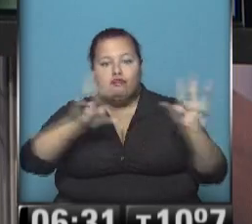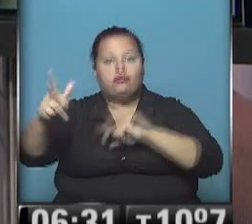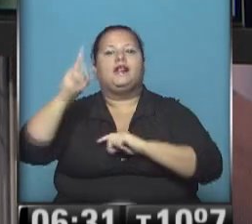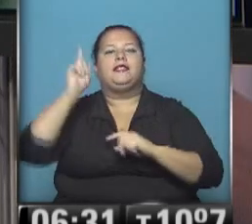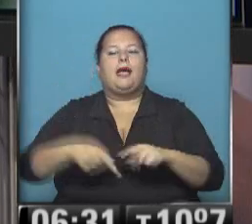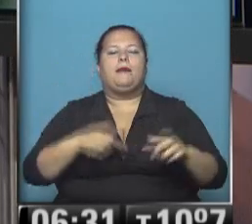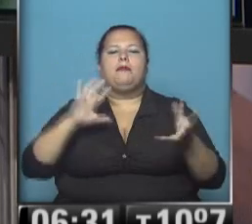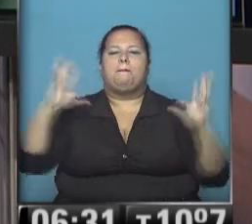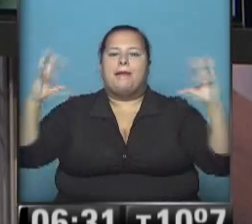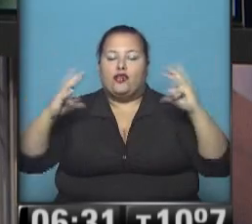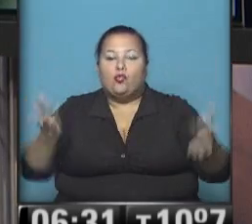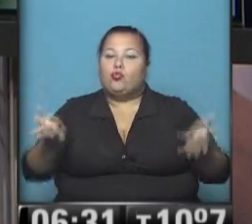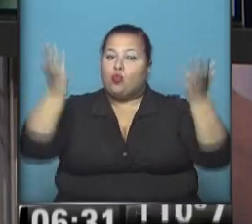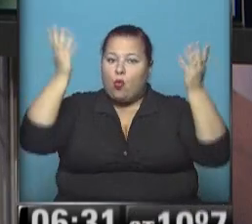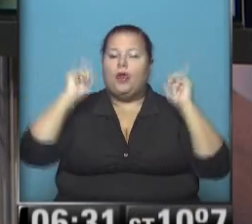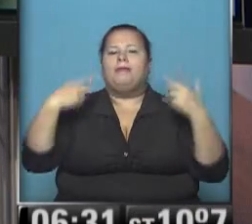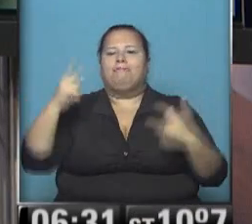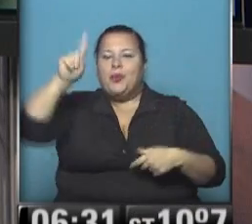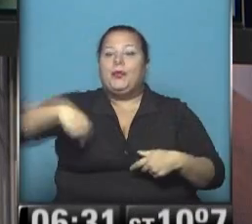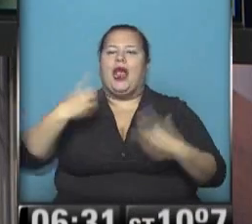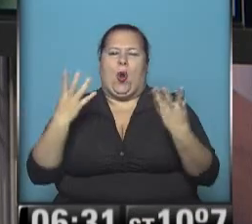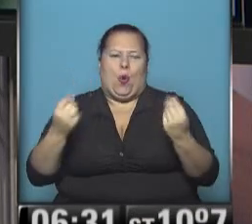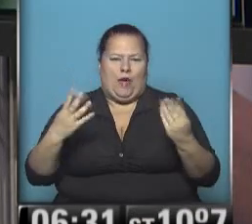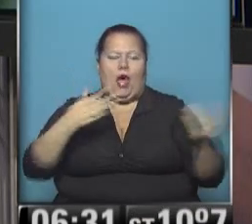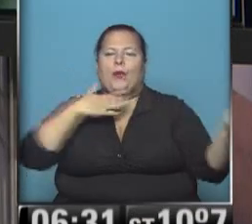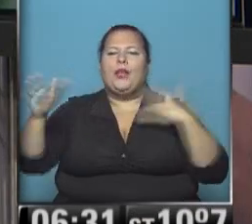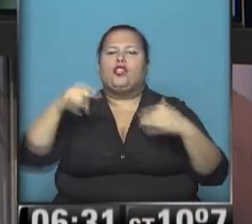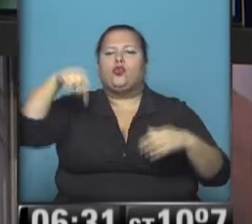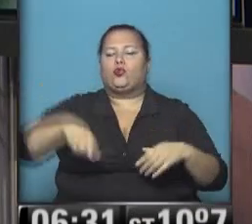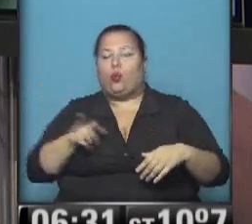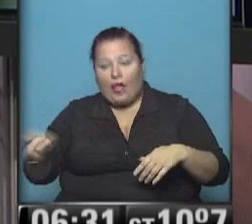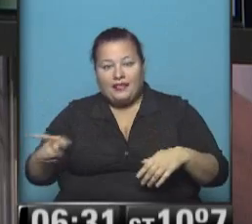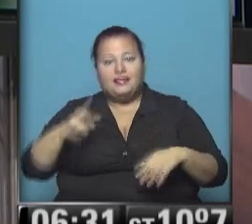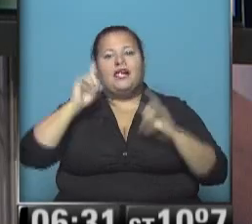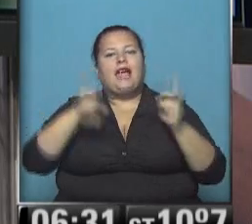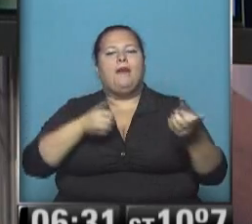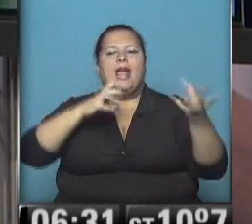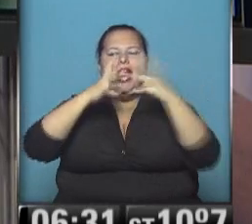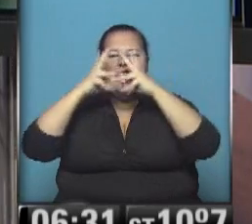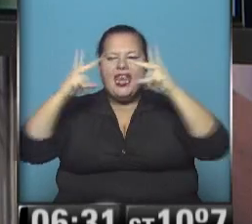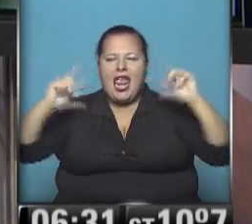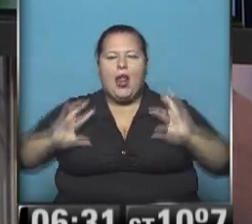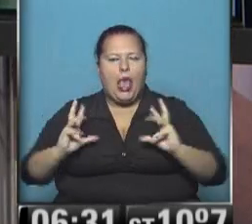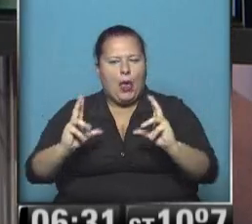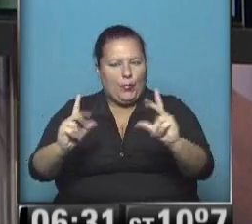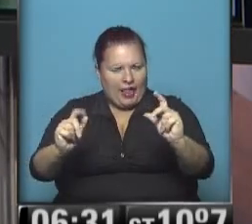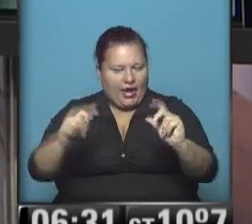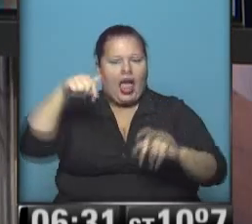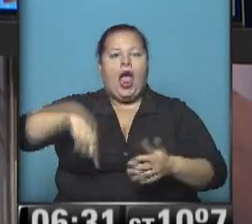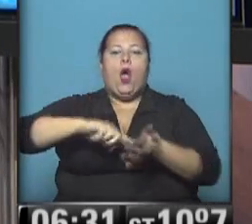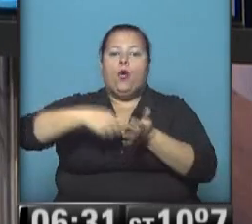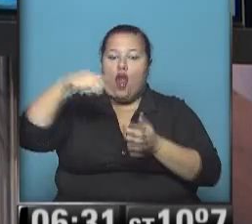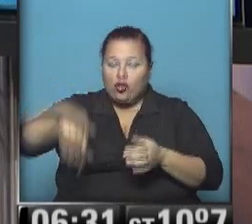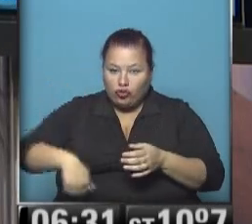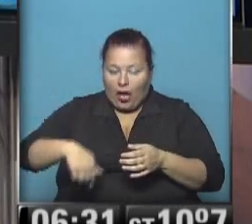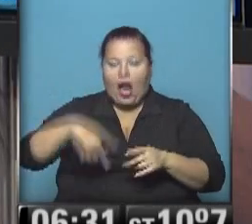ingresado un sistema de alta presión que deja mucha humedad, vientos del sudeste y las condiciones de bancos de nieblas y neblinas aquí en la ciudad de Buenos Aires,